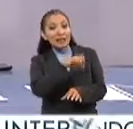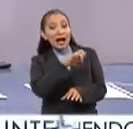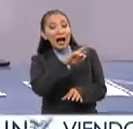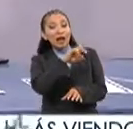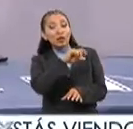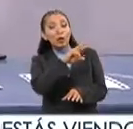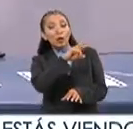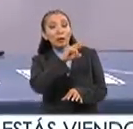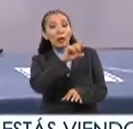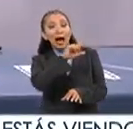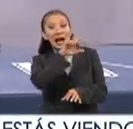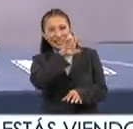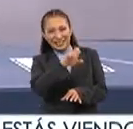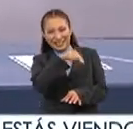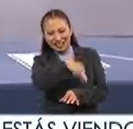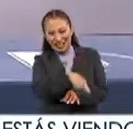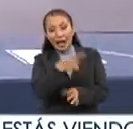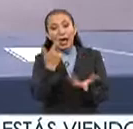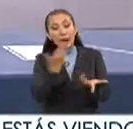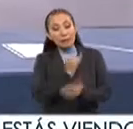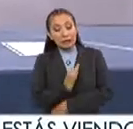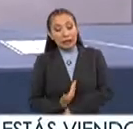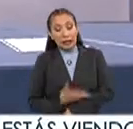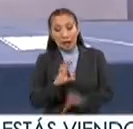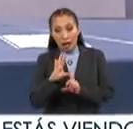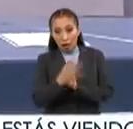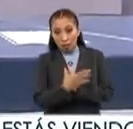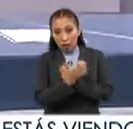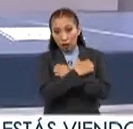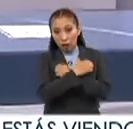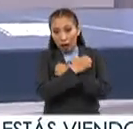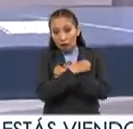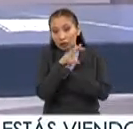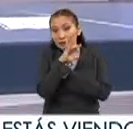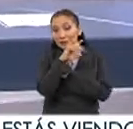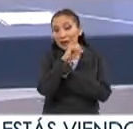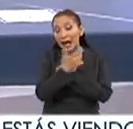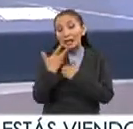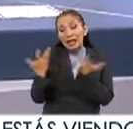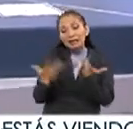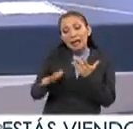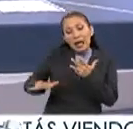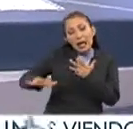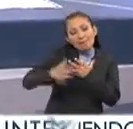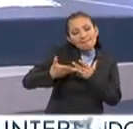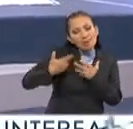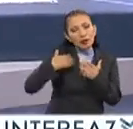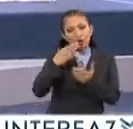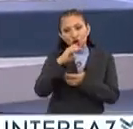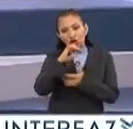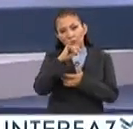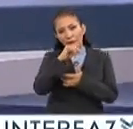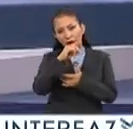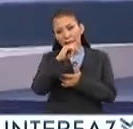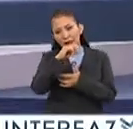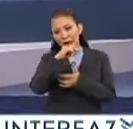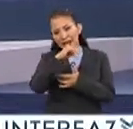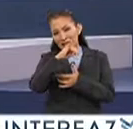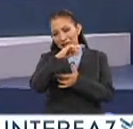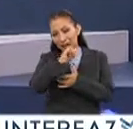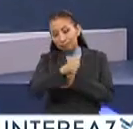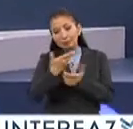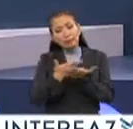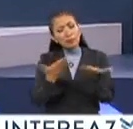de Educación Cívica y Construcción de Ciudadanía. Y pues vamos a